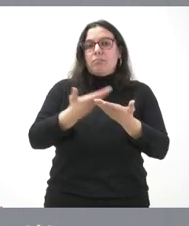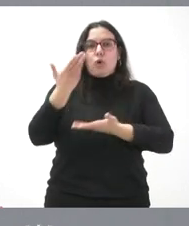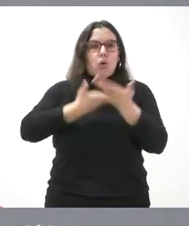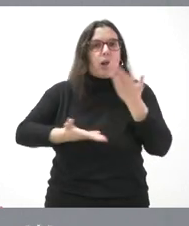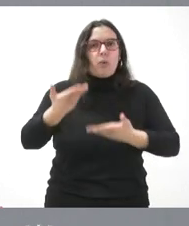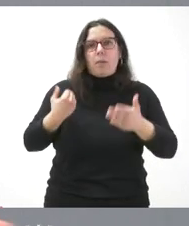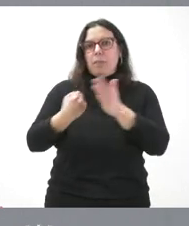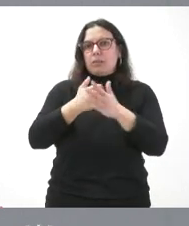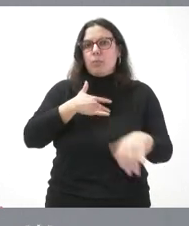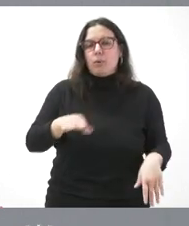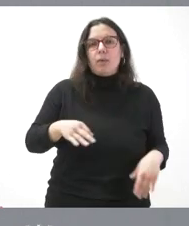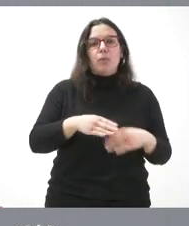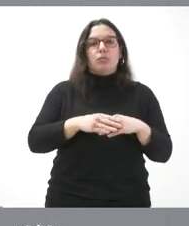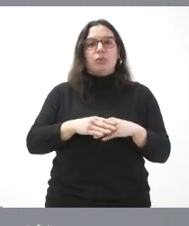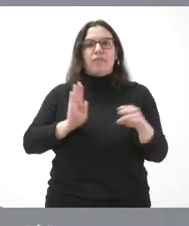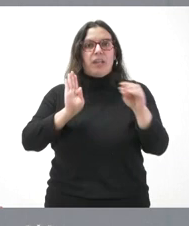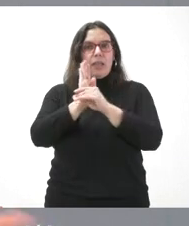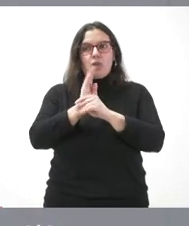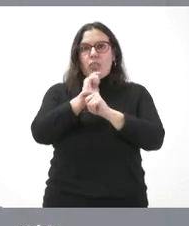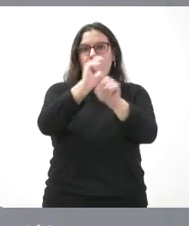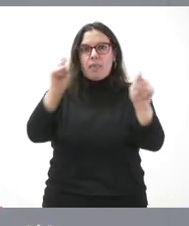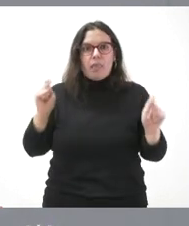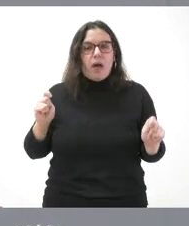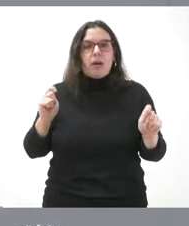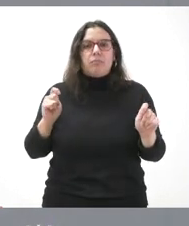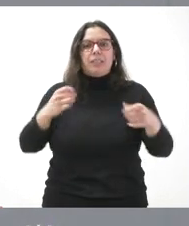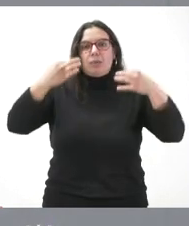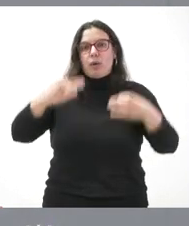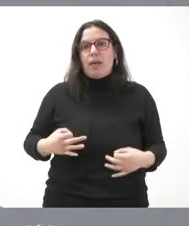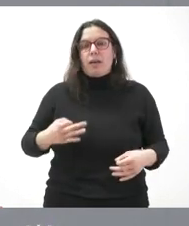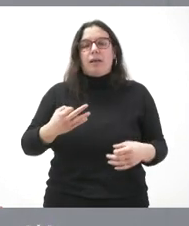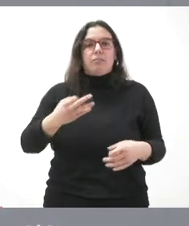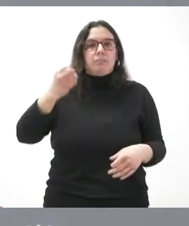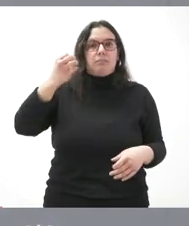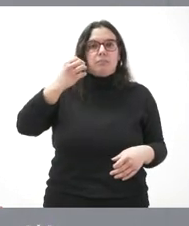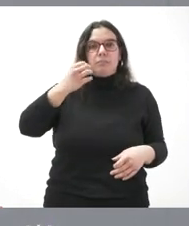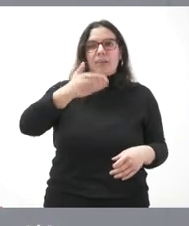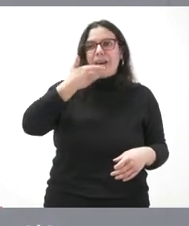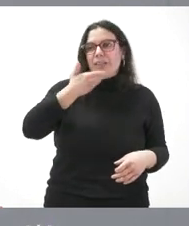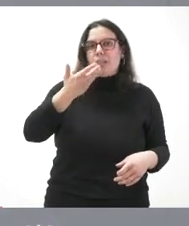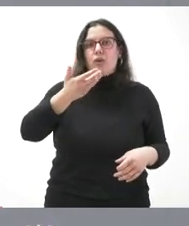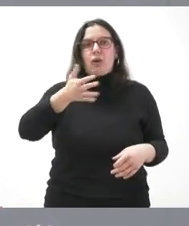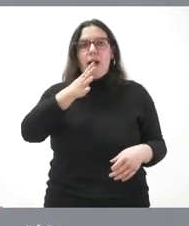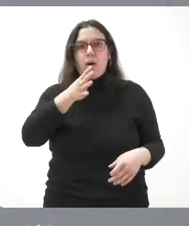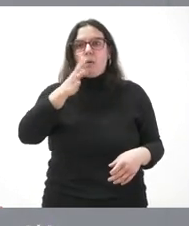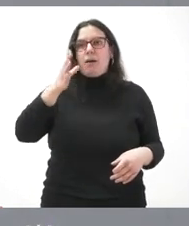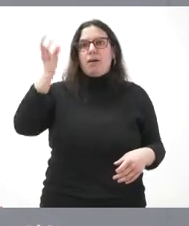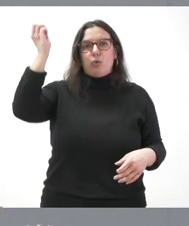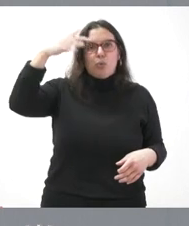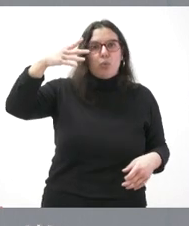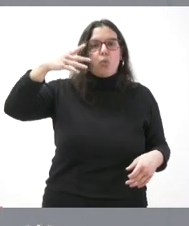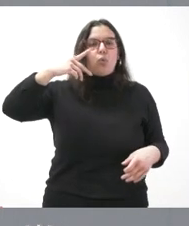todo lo que podamos, dar la financiación que se precise y garantizar que los suministros de calefacción, de agua,